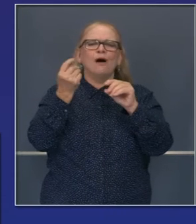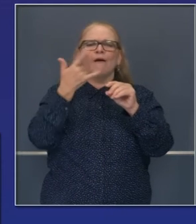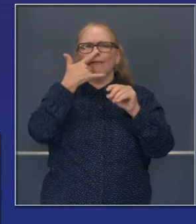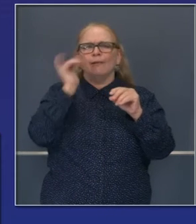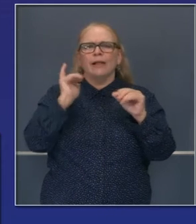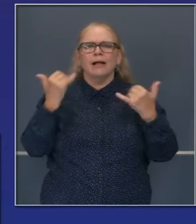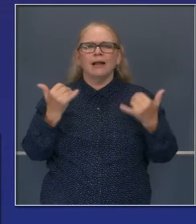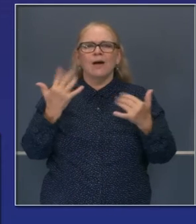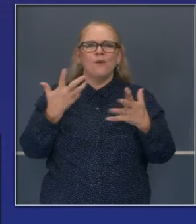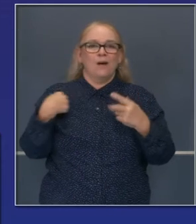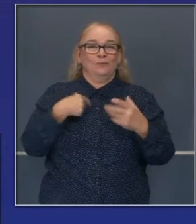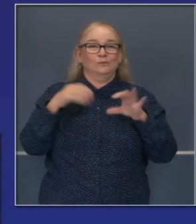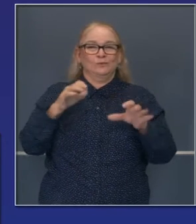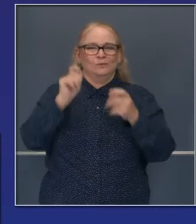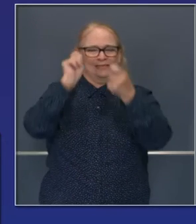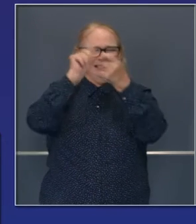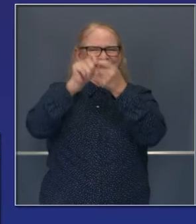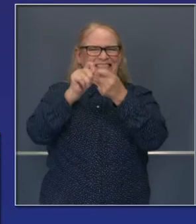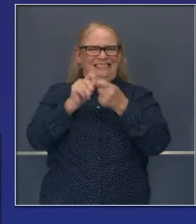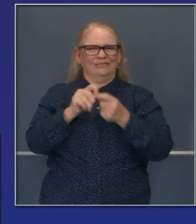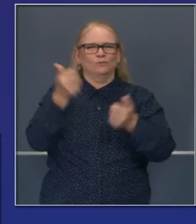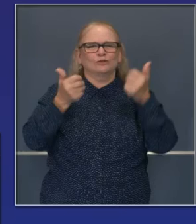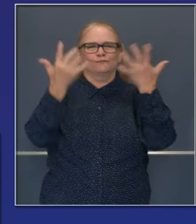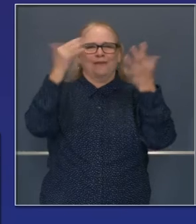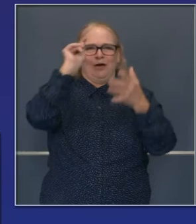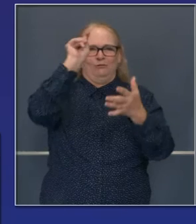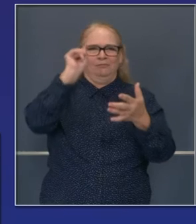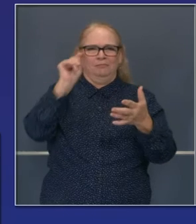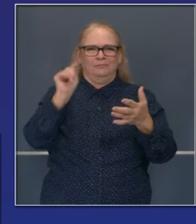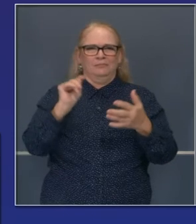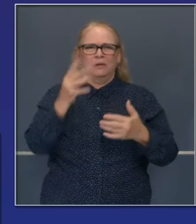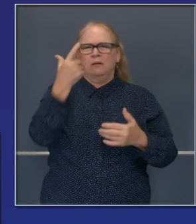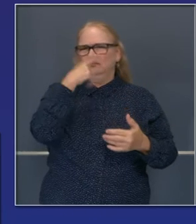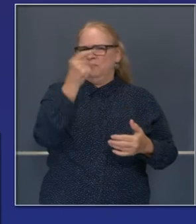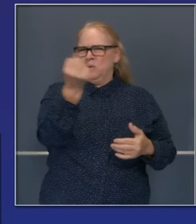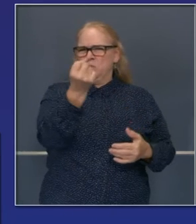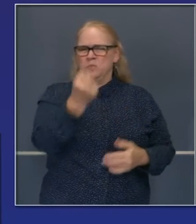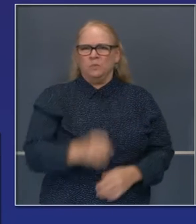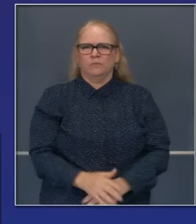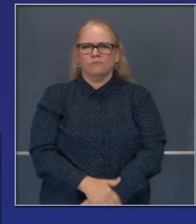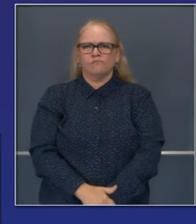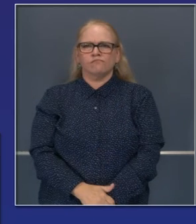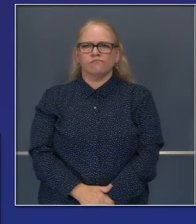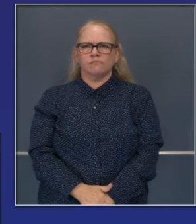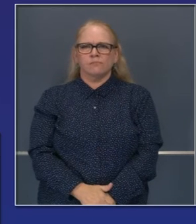estamos proporcionándoles toda la información de una forma precisa. Permítanme un momento, por favor.